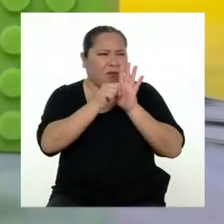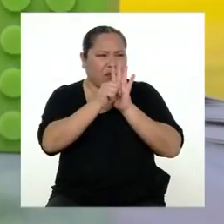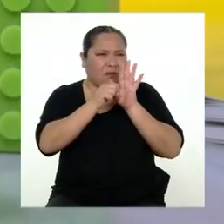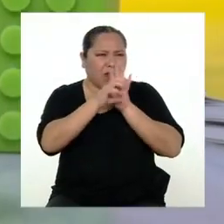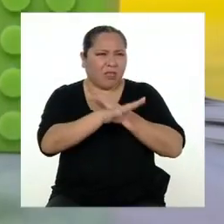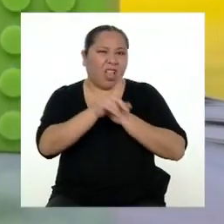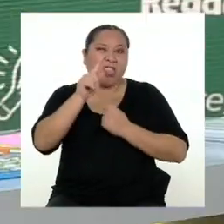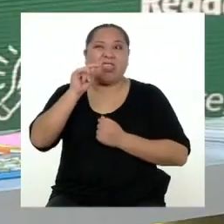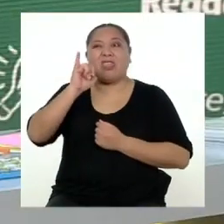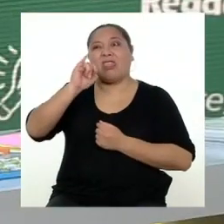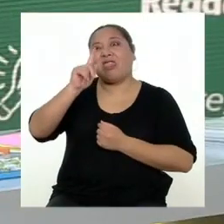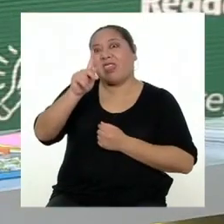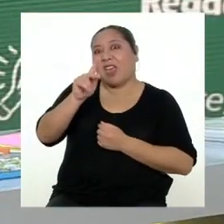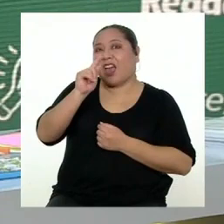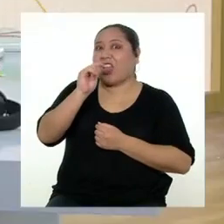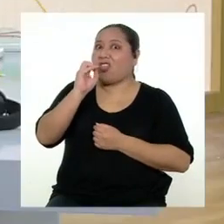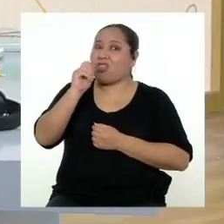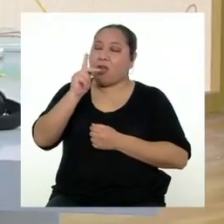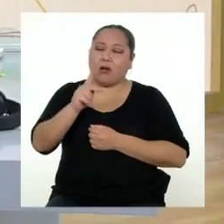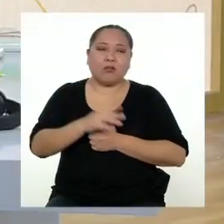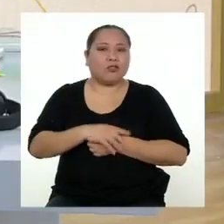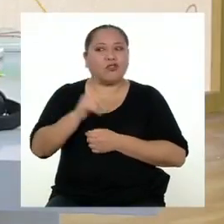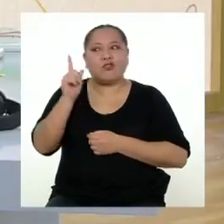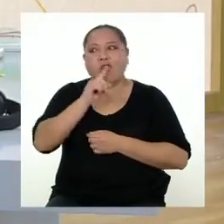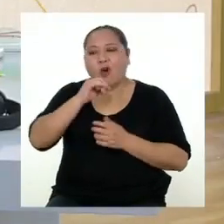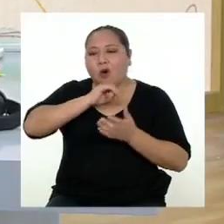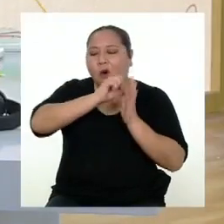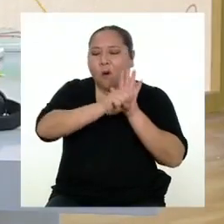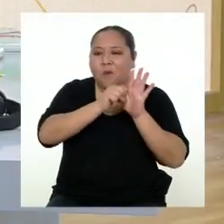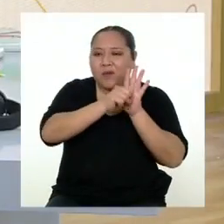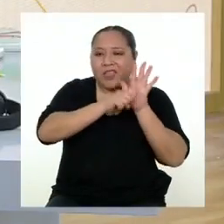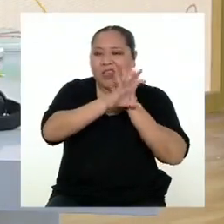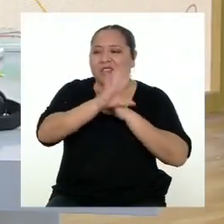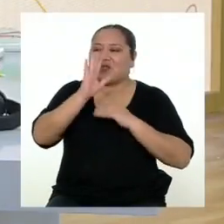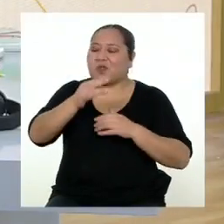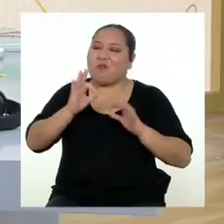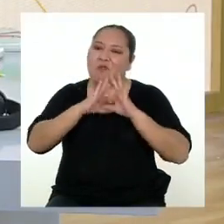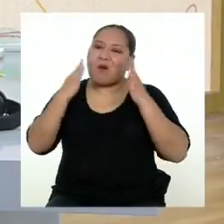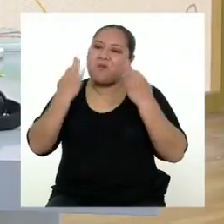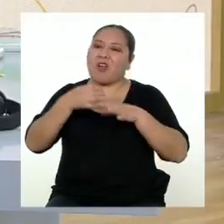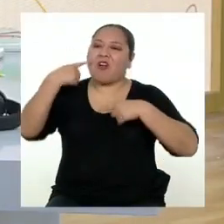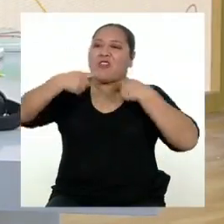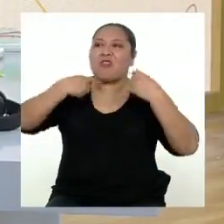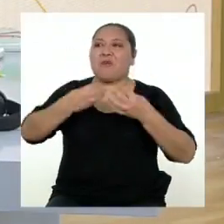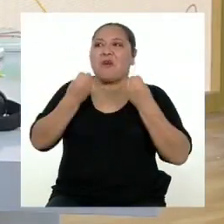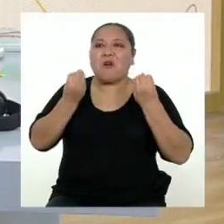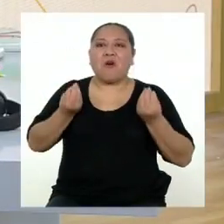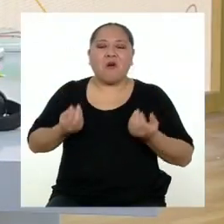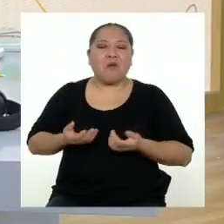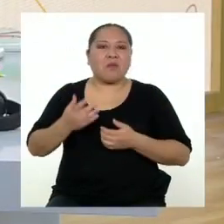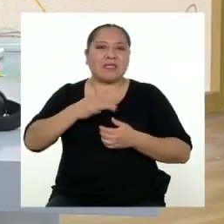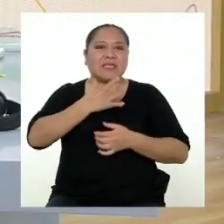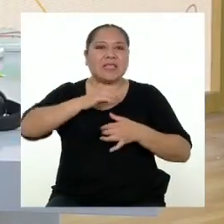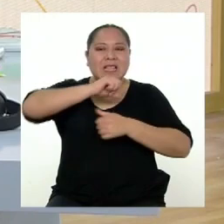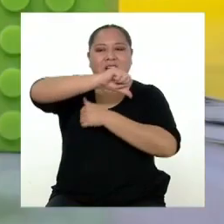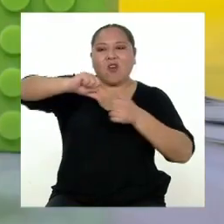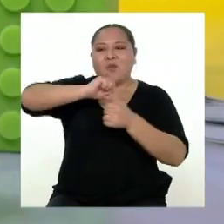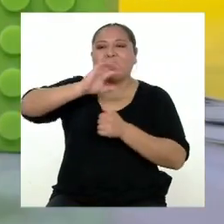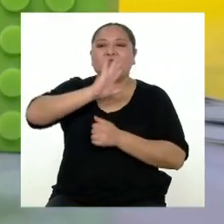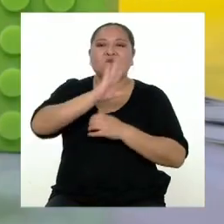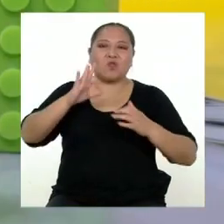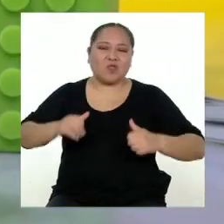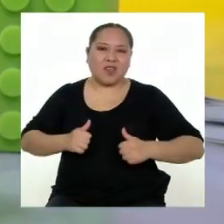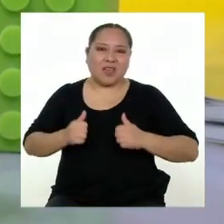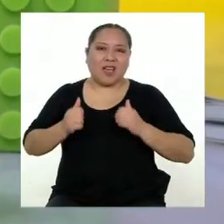TikTok? No, videos de sus familias contándome cómo están llevando la convivencia en casa.